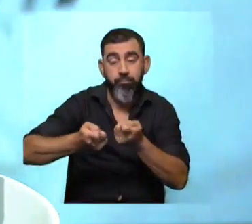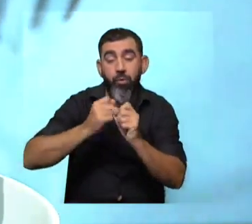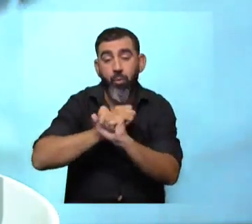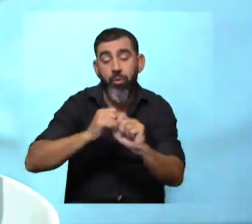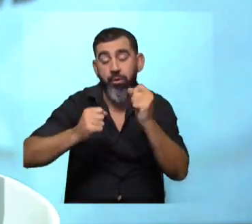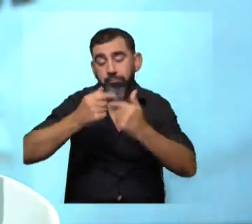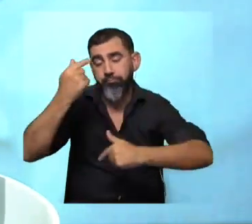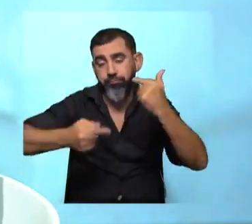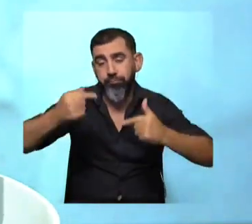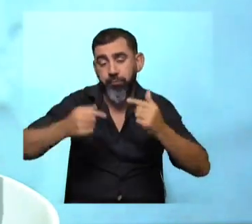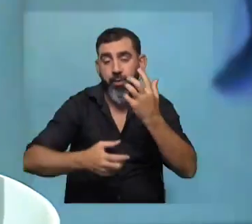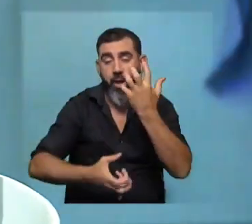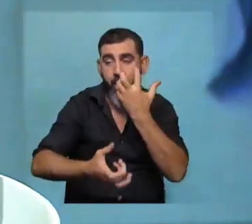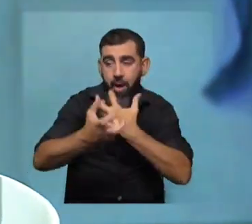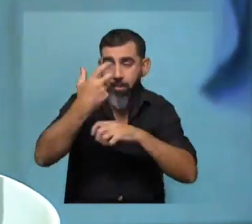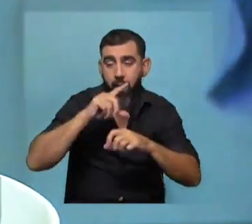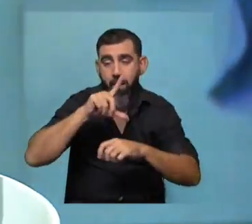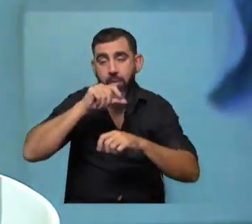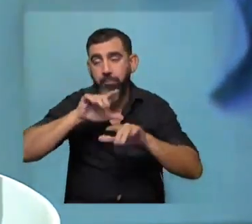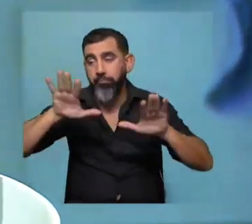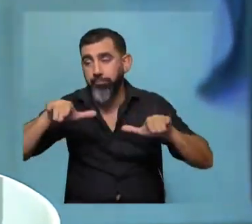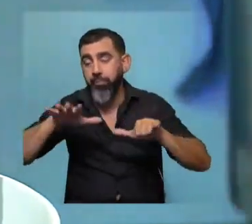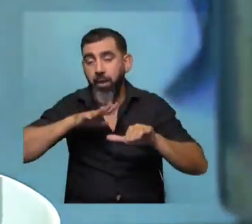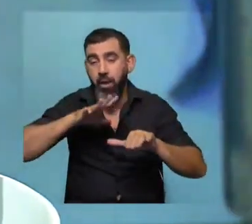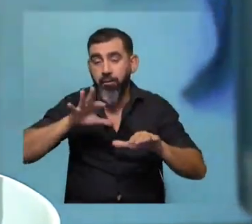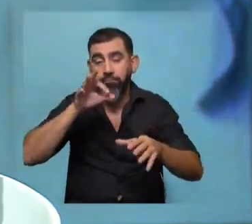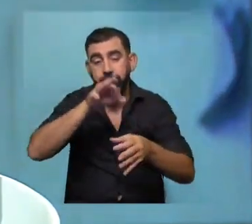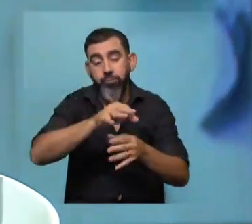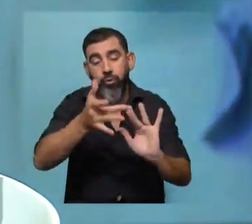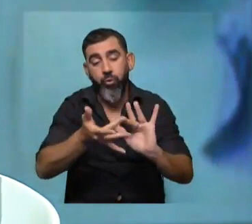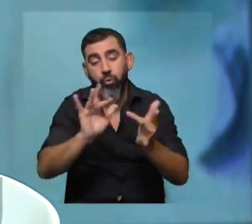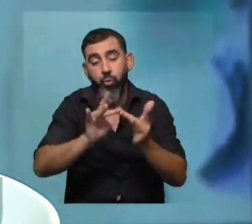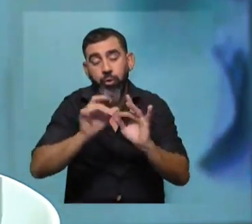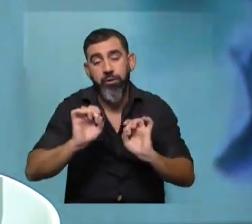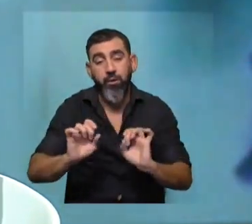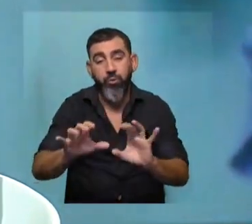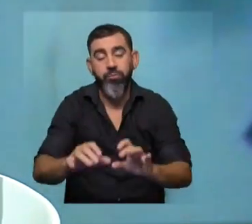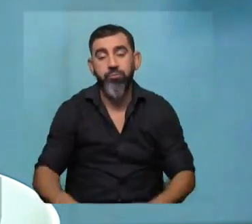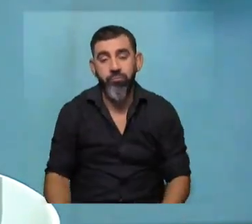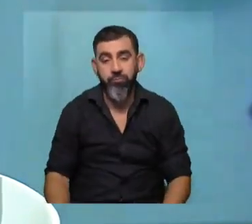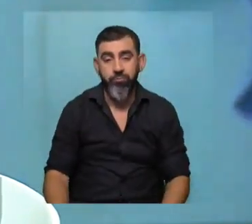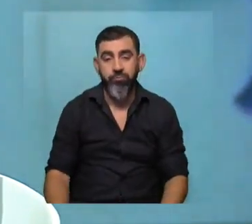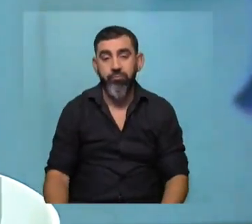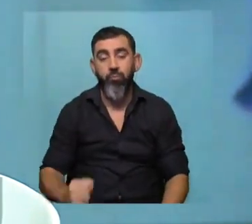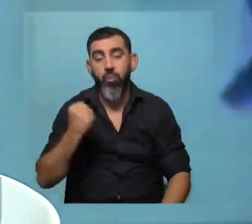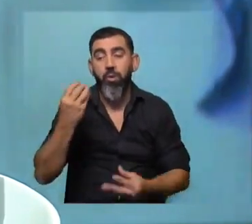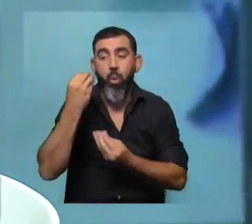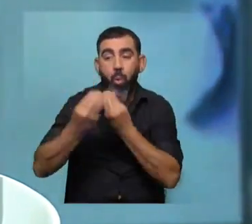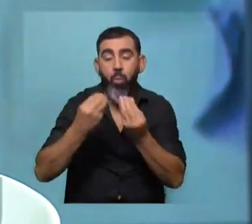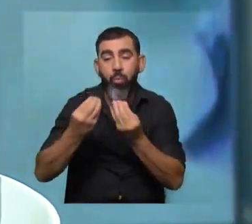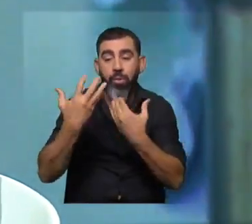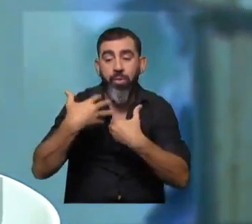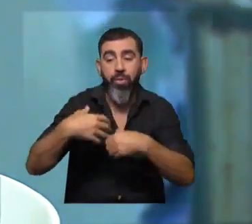diferentes especies de aves, de insectos, tener ese punto para poder estar. Y ahí lo importante es cómo logramos